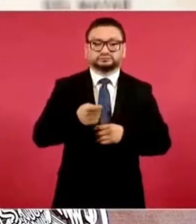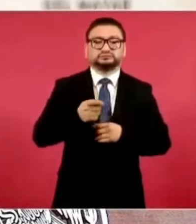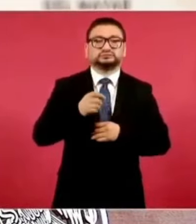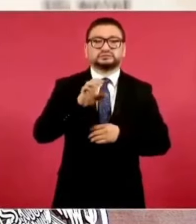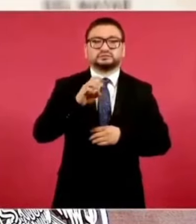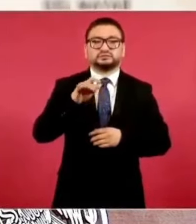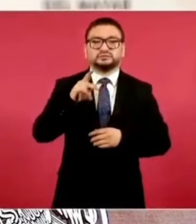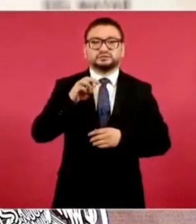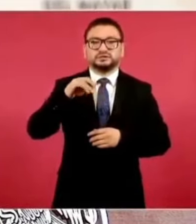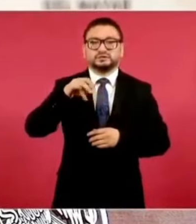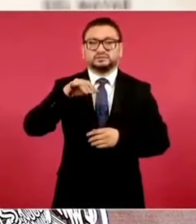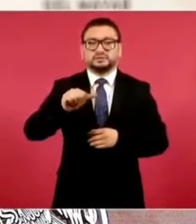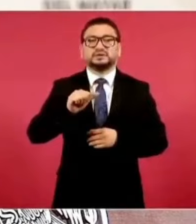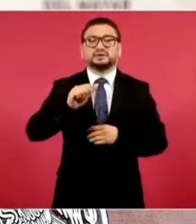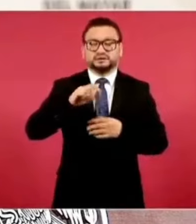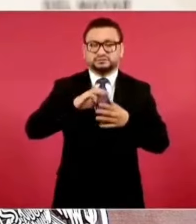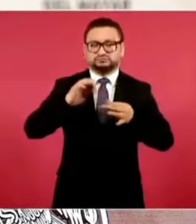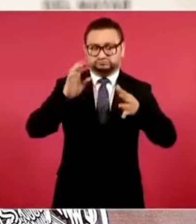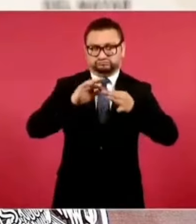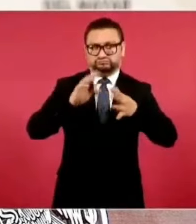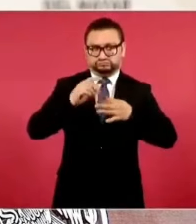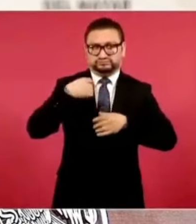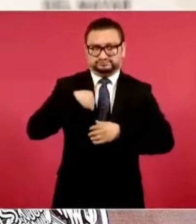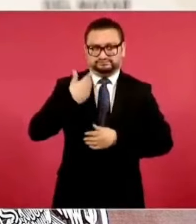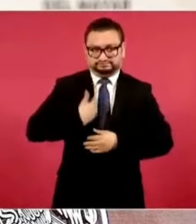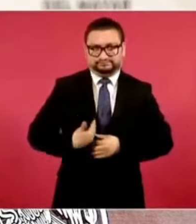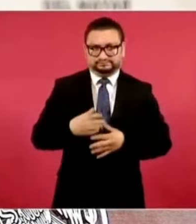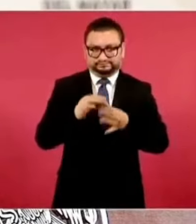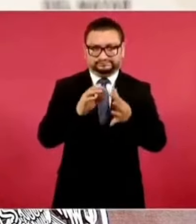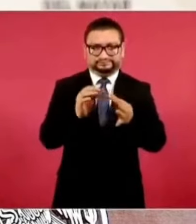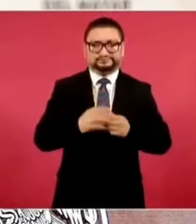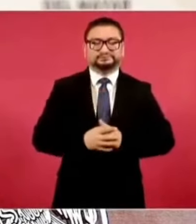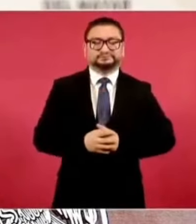en forma breve que expondría yo. Muchas gracias.